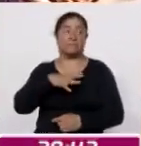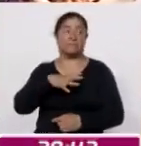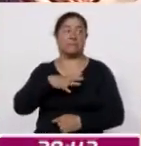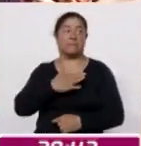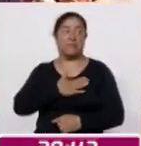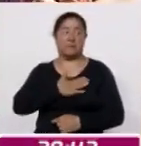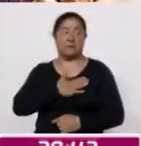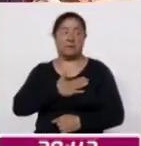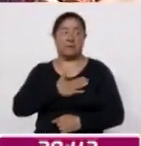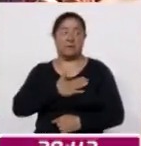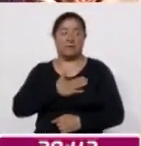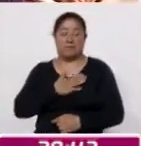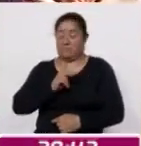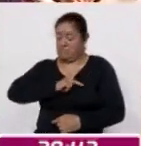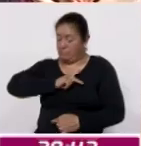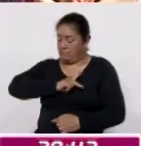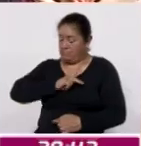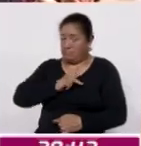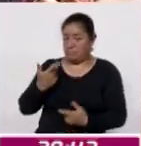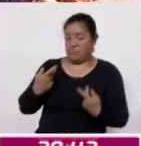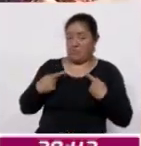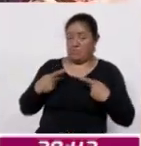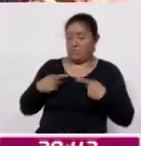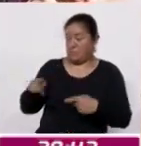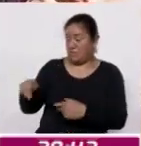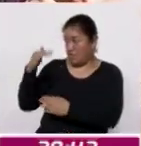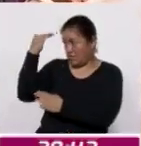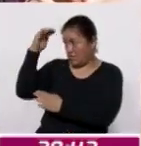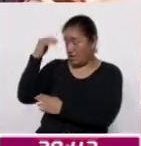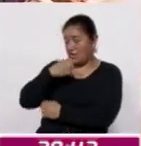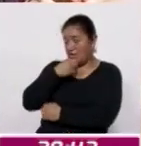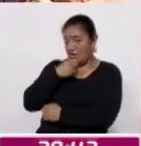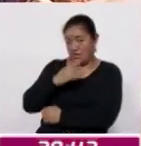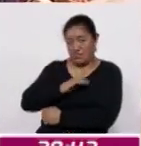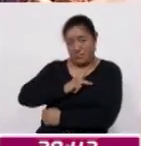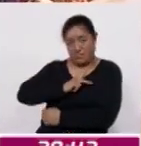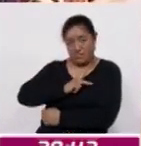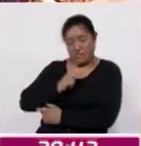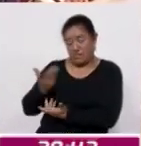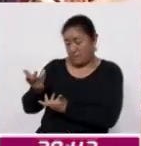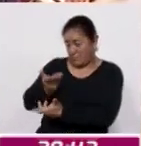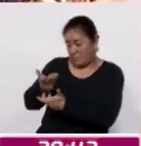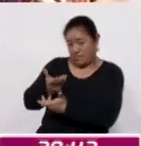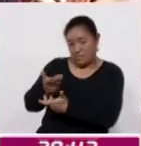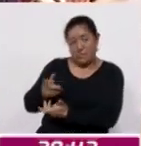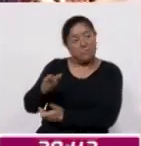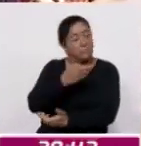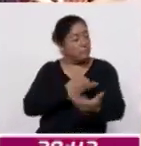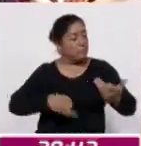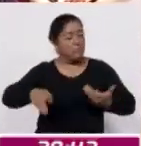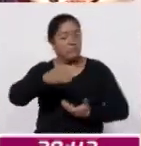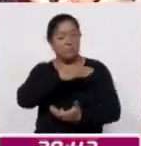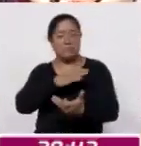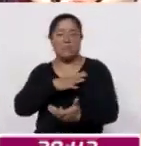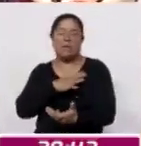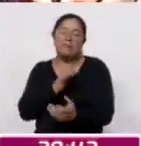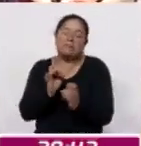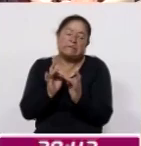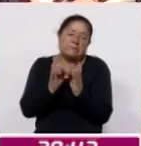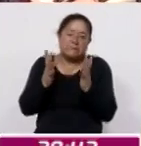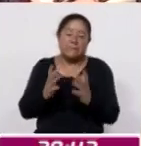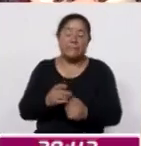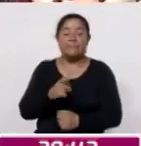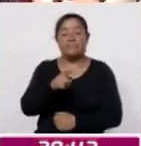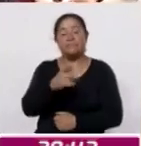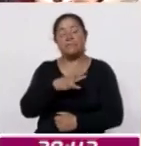a nuestro lado a una persona adulta mayor, porque compartimos con ellos muchos momentos, y eso también